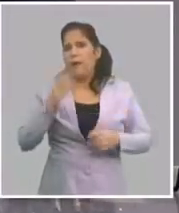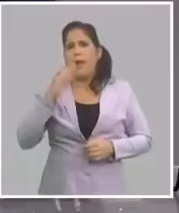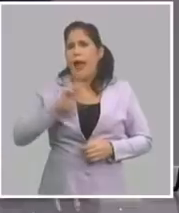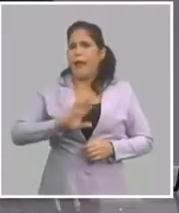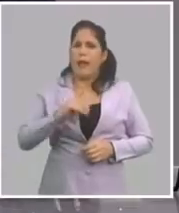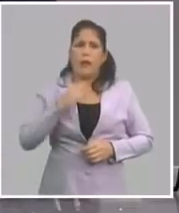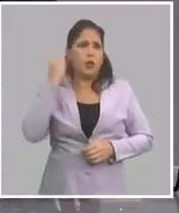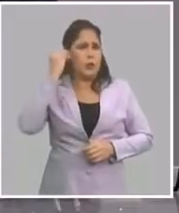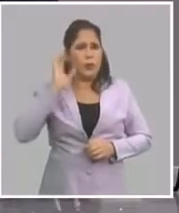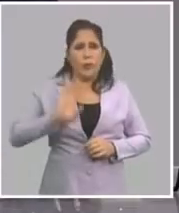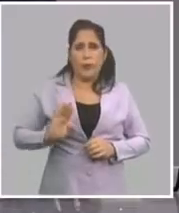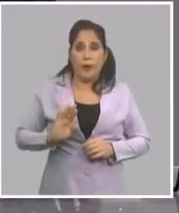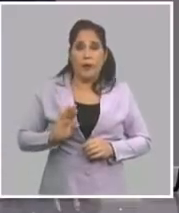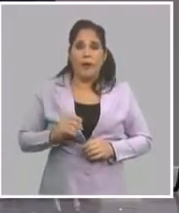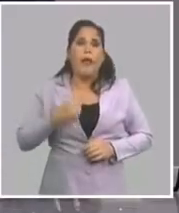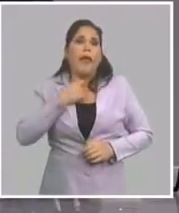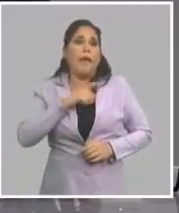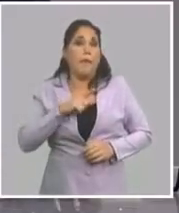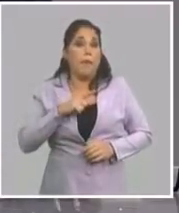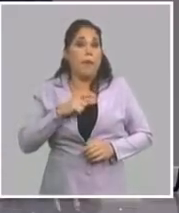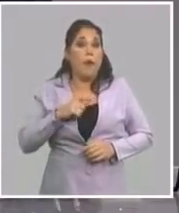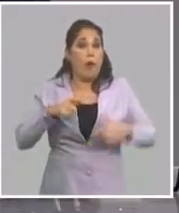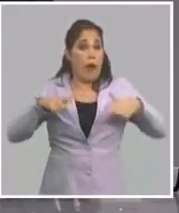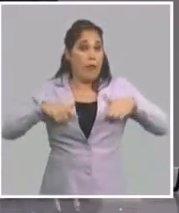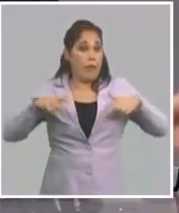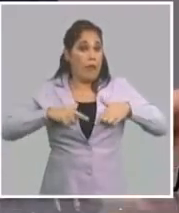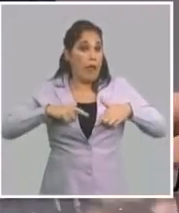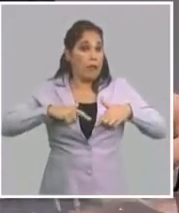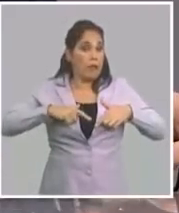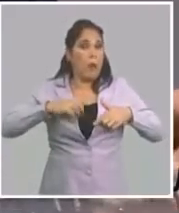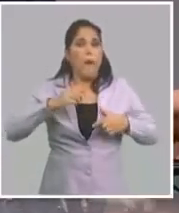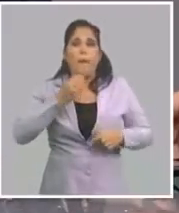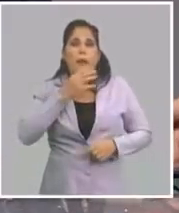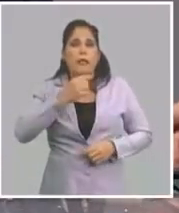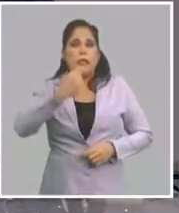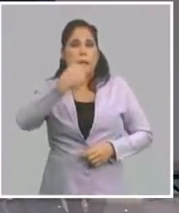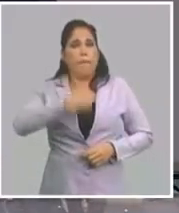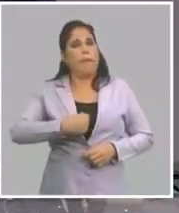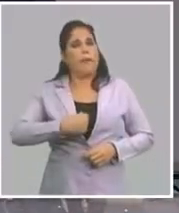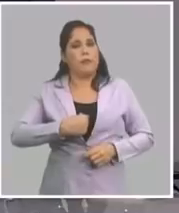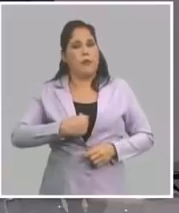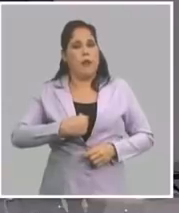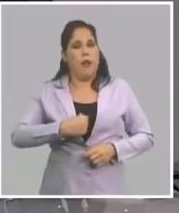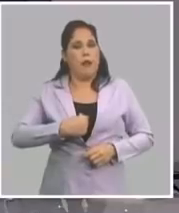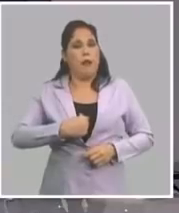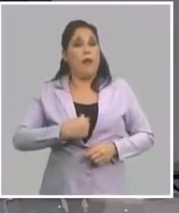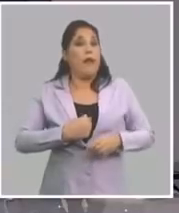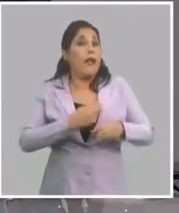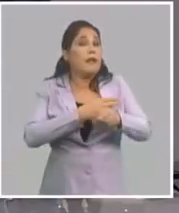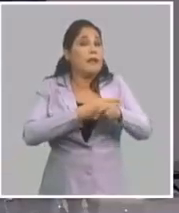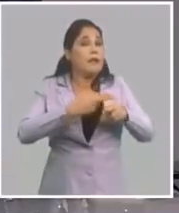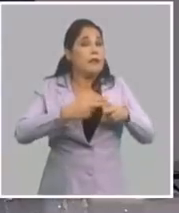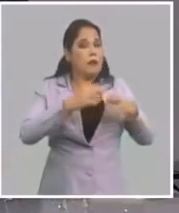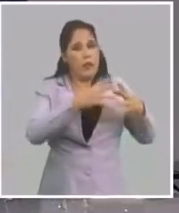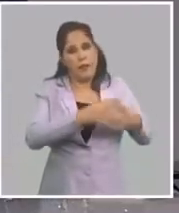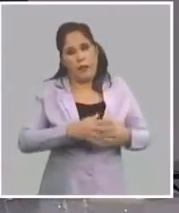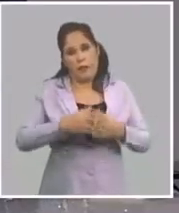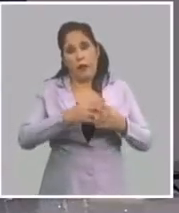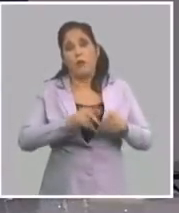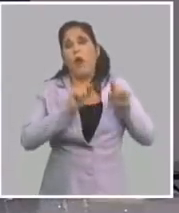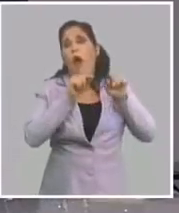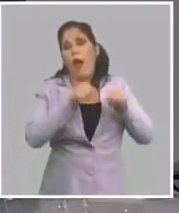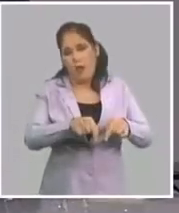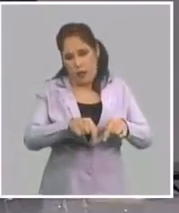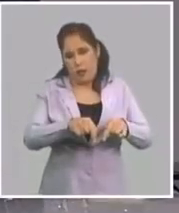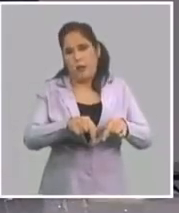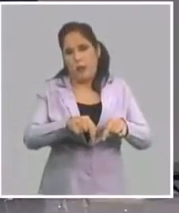ya se me acabó el tiempo. Lo que quiero decir es que es un candidato muy personal, el famoso papel de la personalidad en la historia. Yo creo que aquí